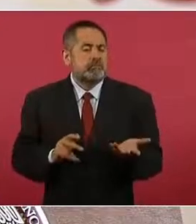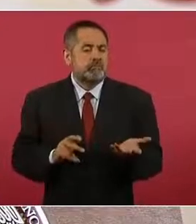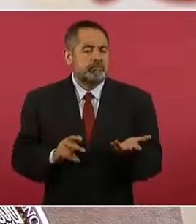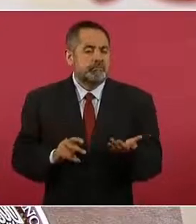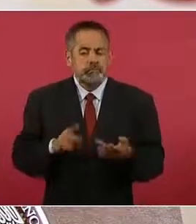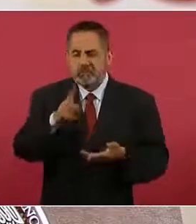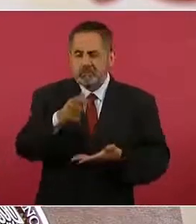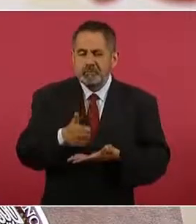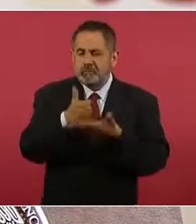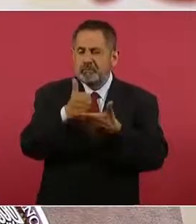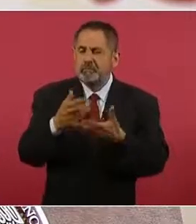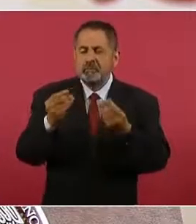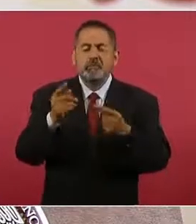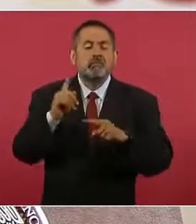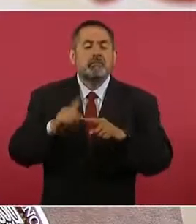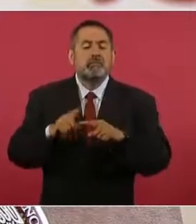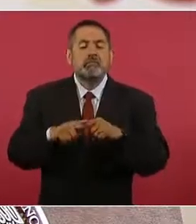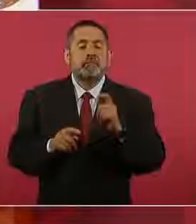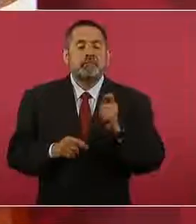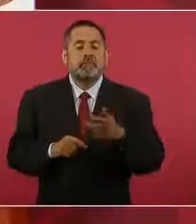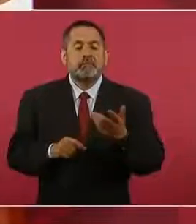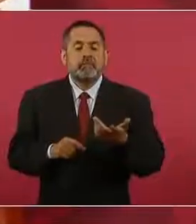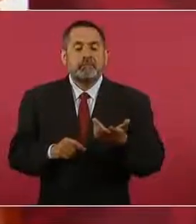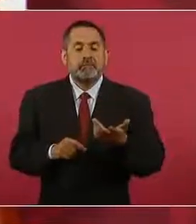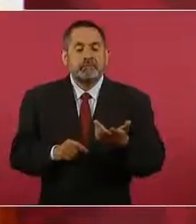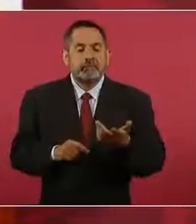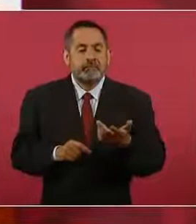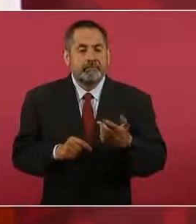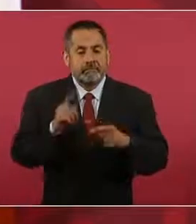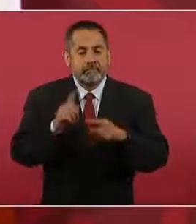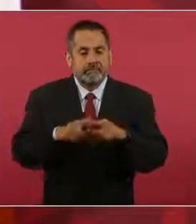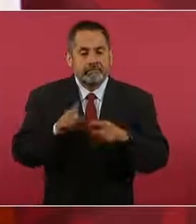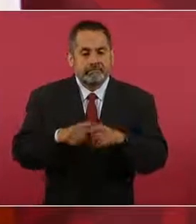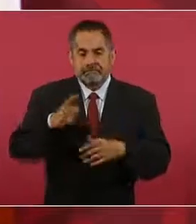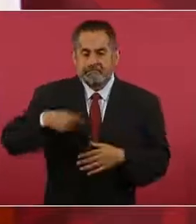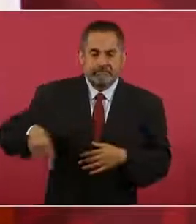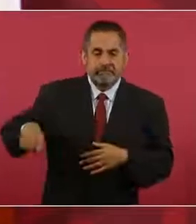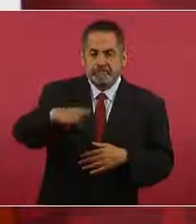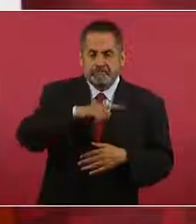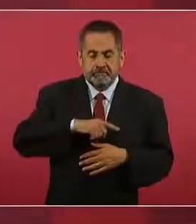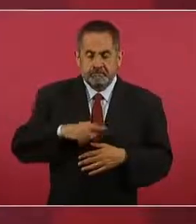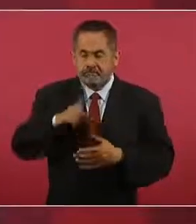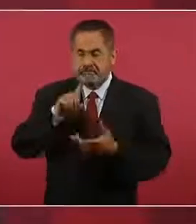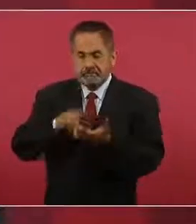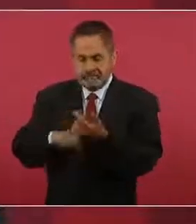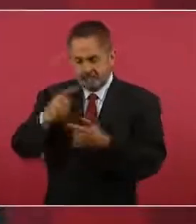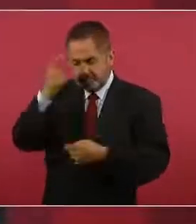ayuda muchísimo es el mantener valores,